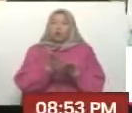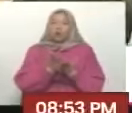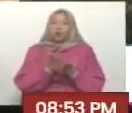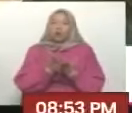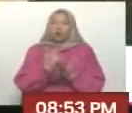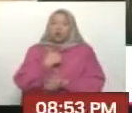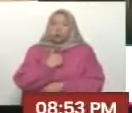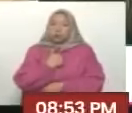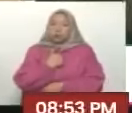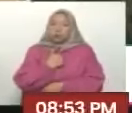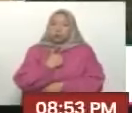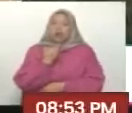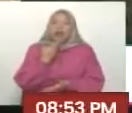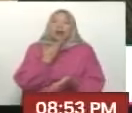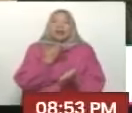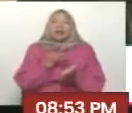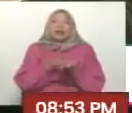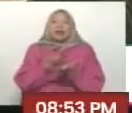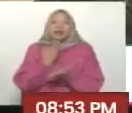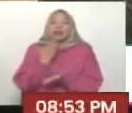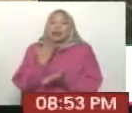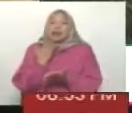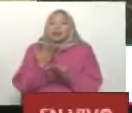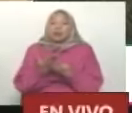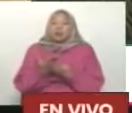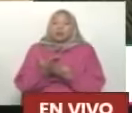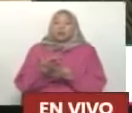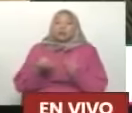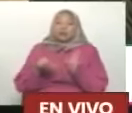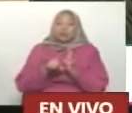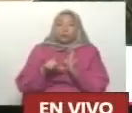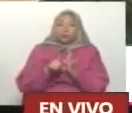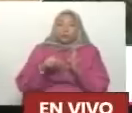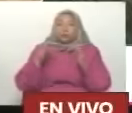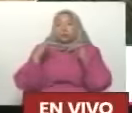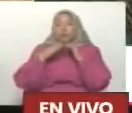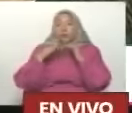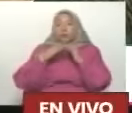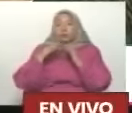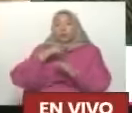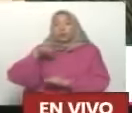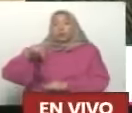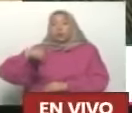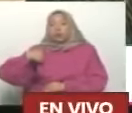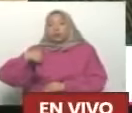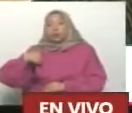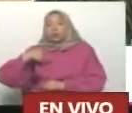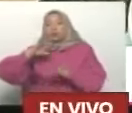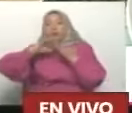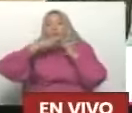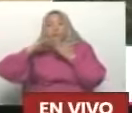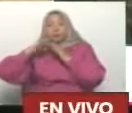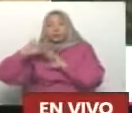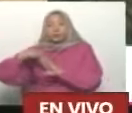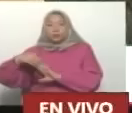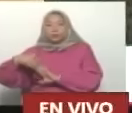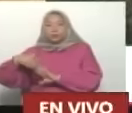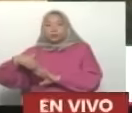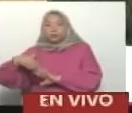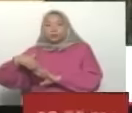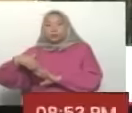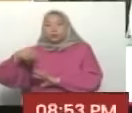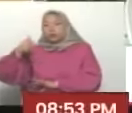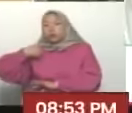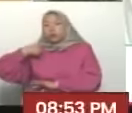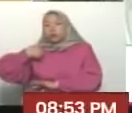De verdad que le doy muchas gracias, porque este es un logro no tanto para nosotros, sino para la comunidad. Y de verdad